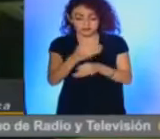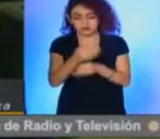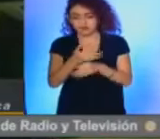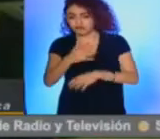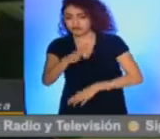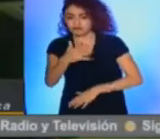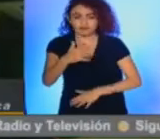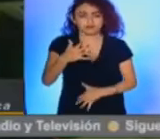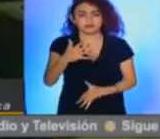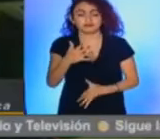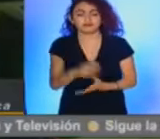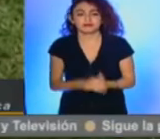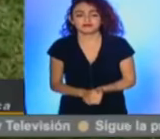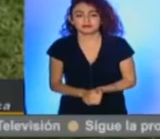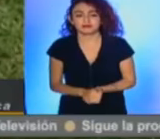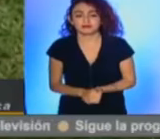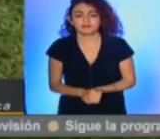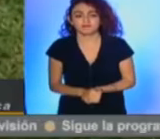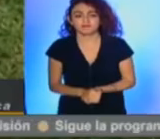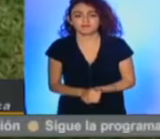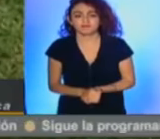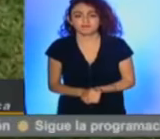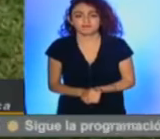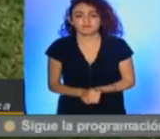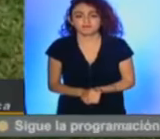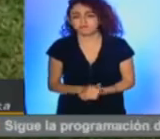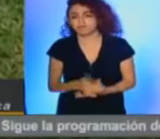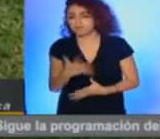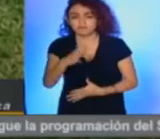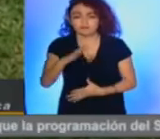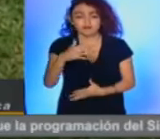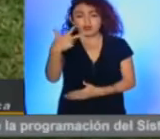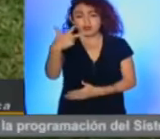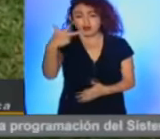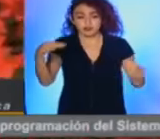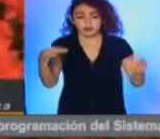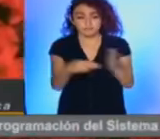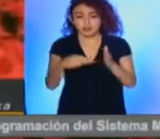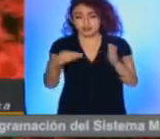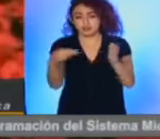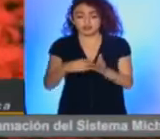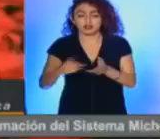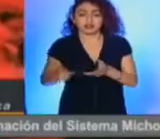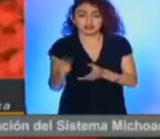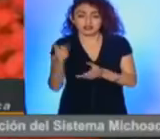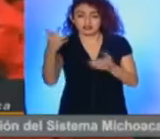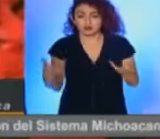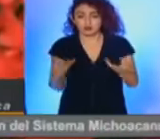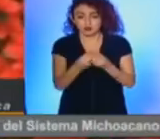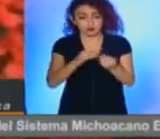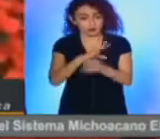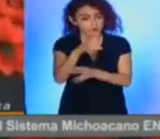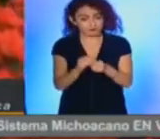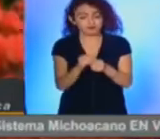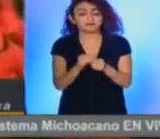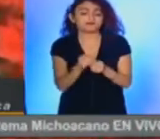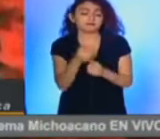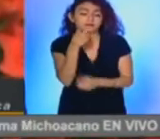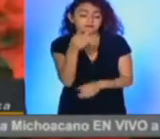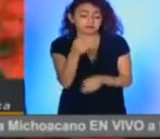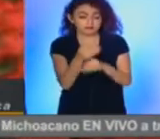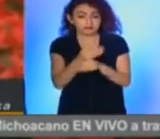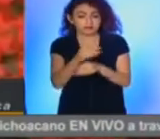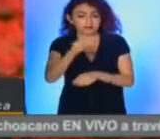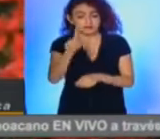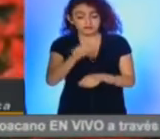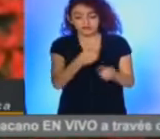se calcula que fue de aproximadamente 8 millones de plantas en conjunto. Hay que mencionar que